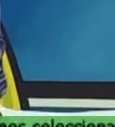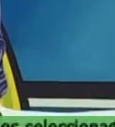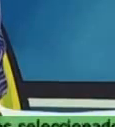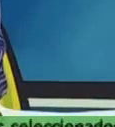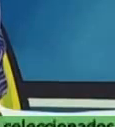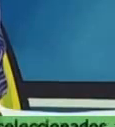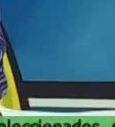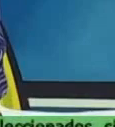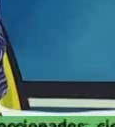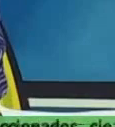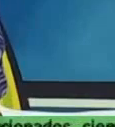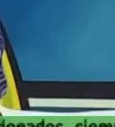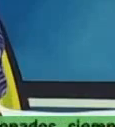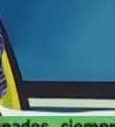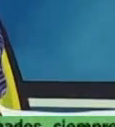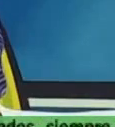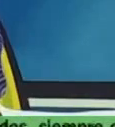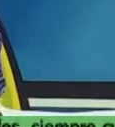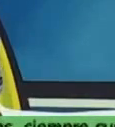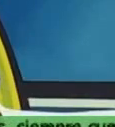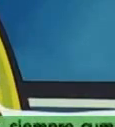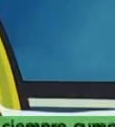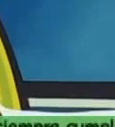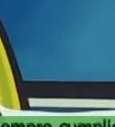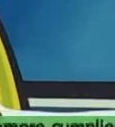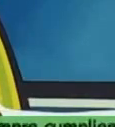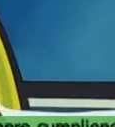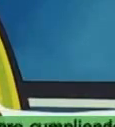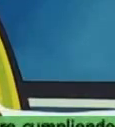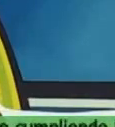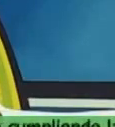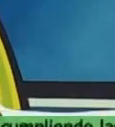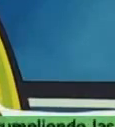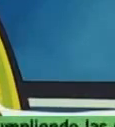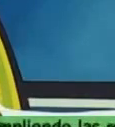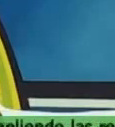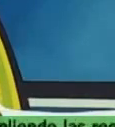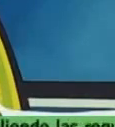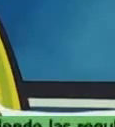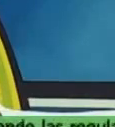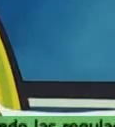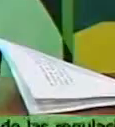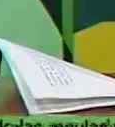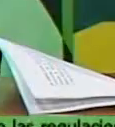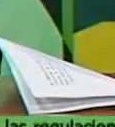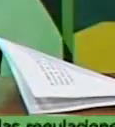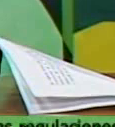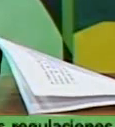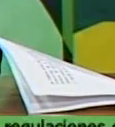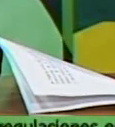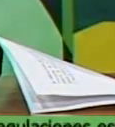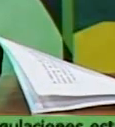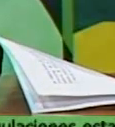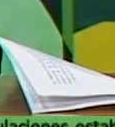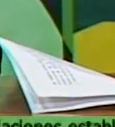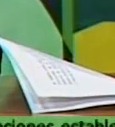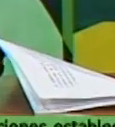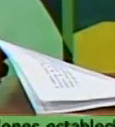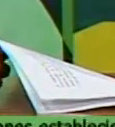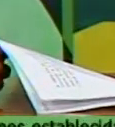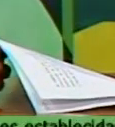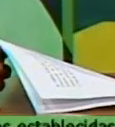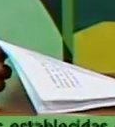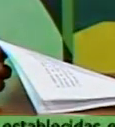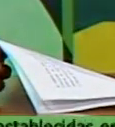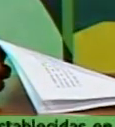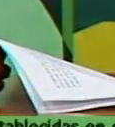tenemos en alto y claro pero bueno escuchemos las acciones importantes que usted nos anunciaba bueno yo creo que son muchas